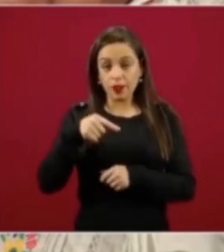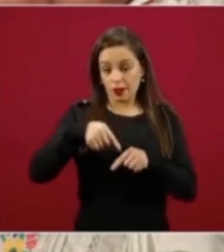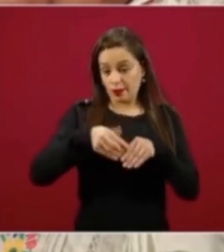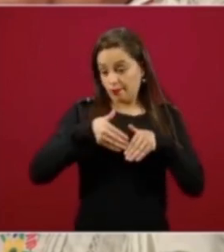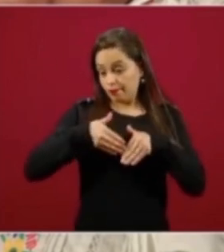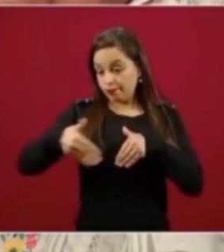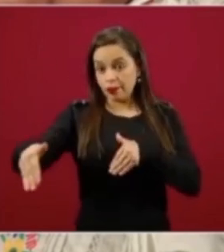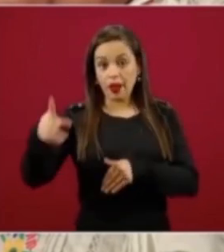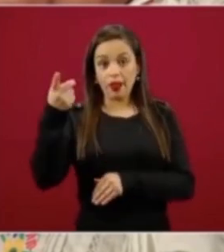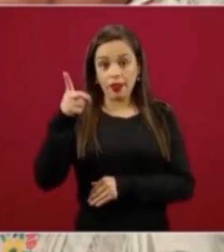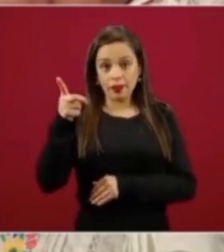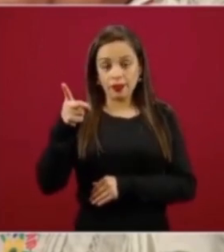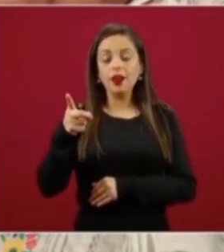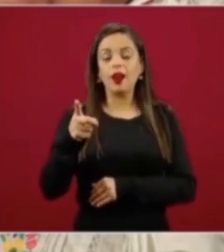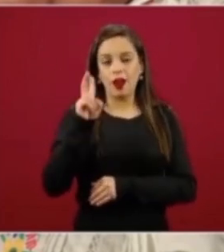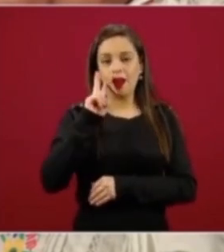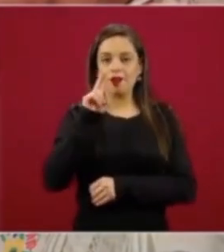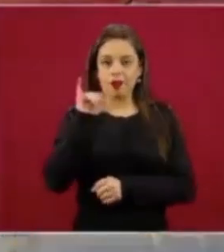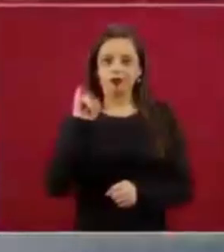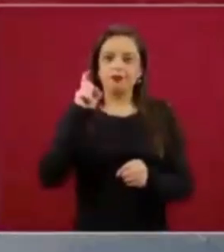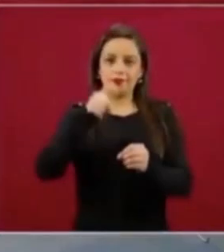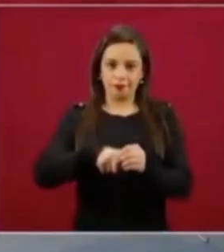y esa es nuestra meta, nuestro tiempo.